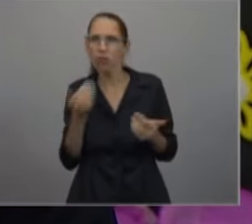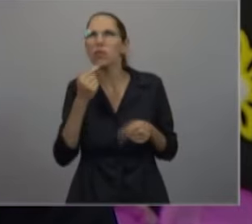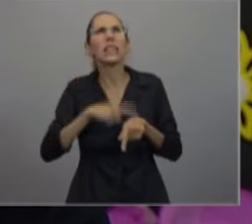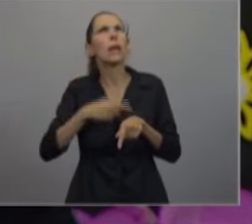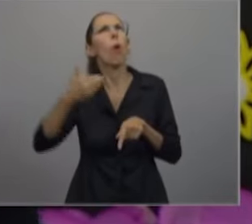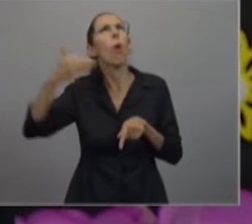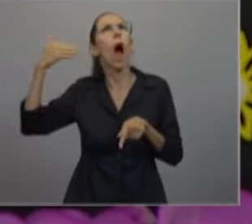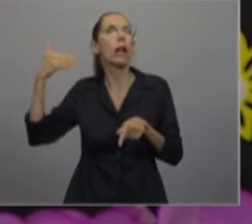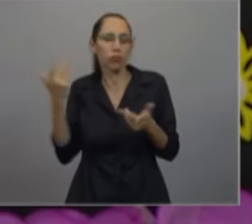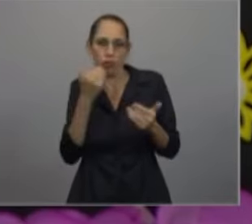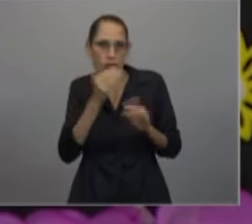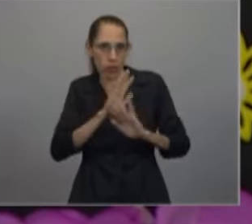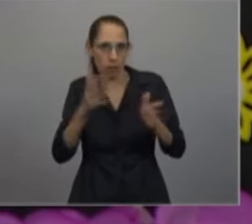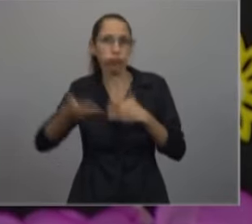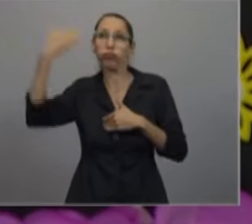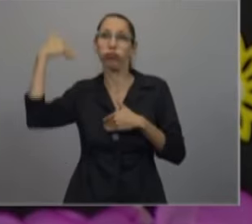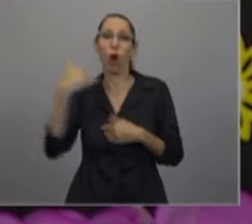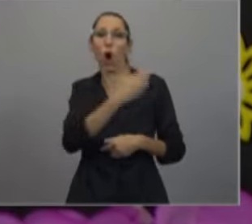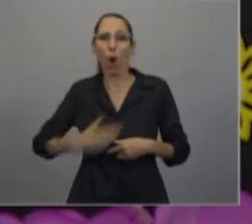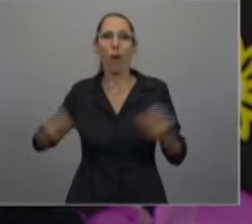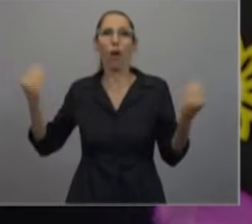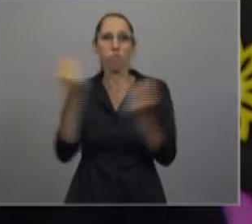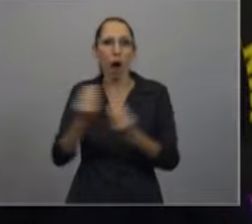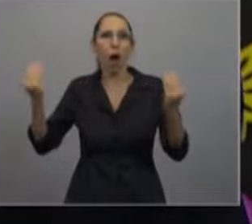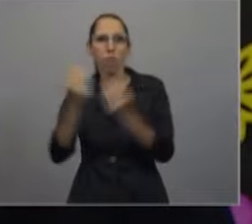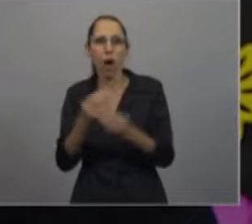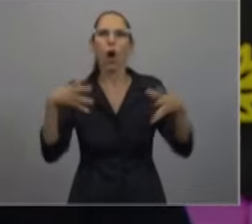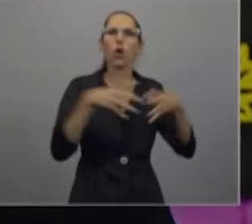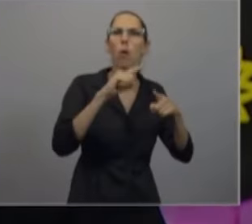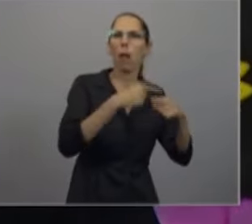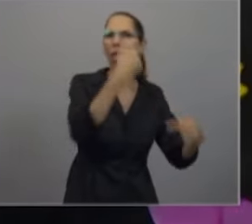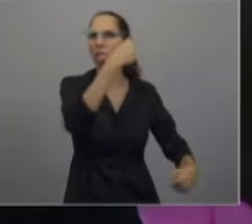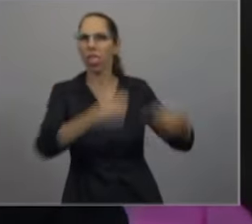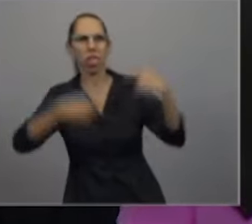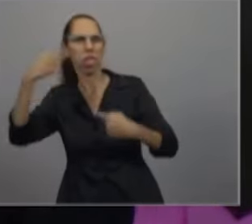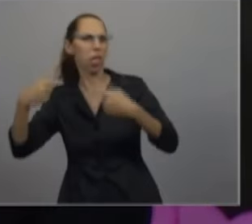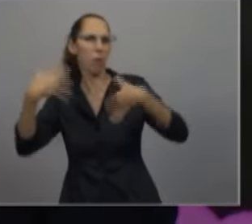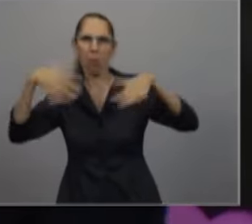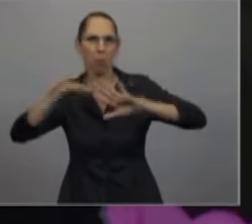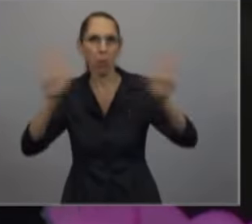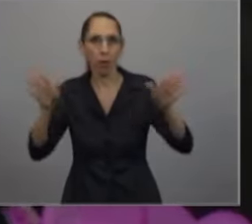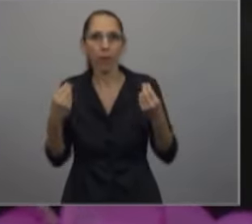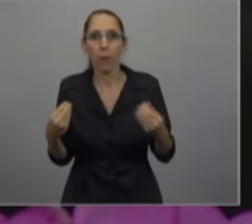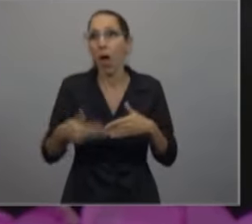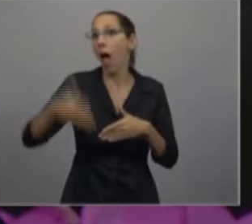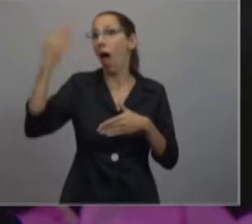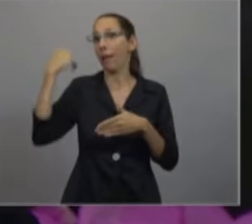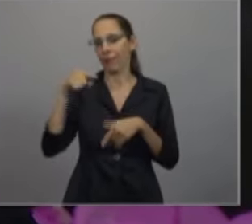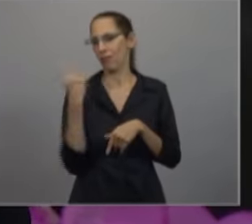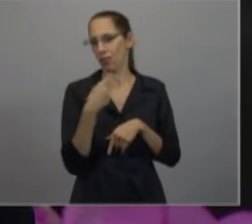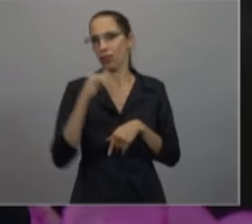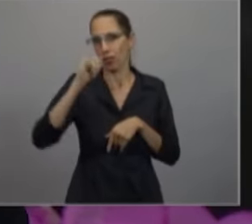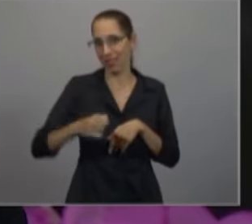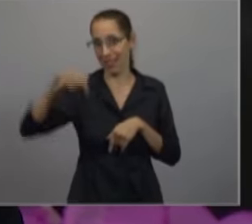montón, con diferentes gestiones, diferentes signos políticos, que durante 4 años antes, y ahora el quinto,